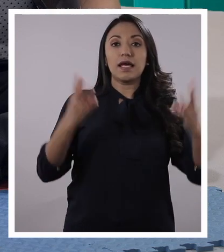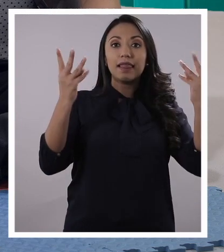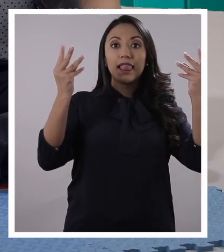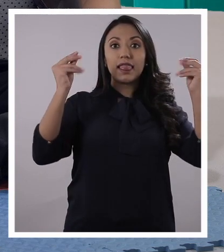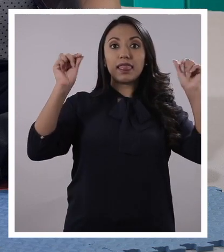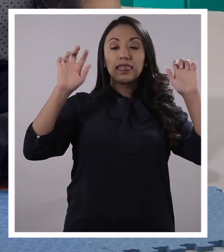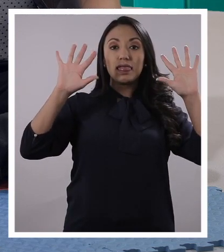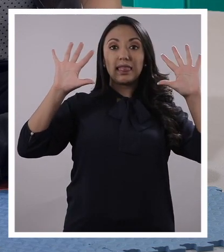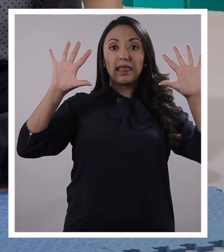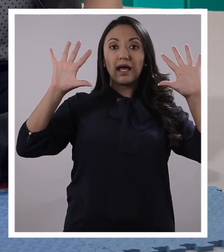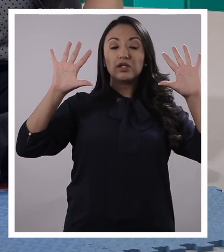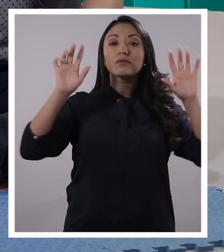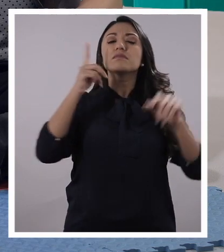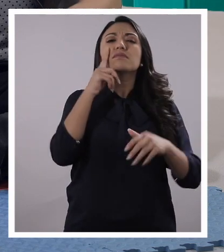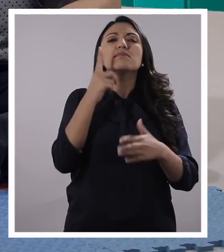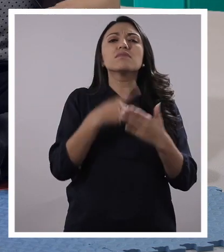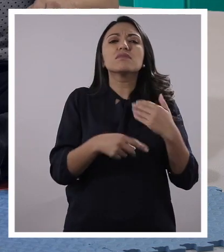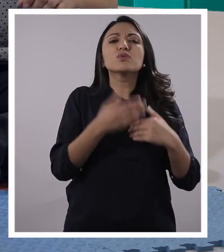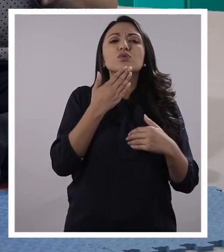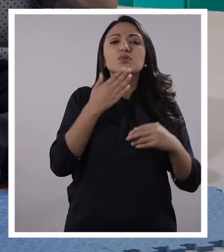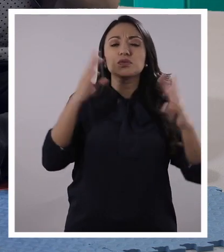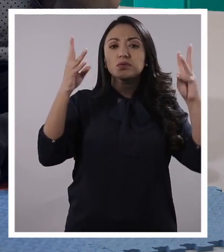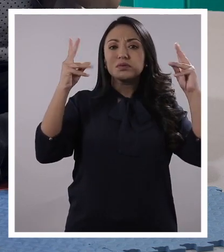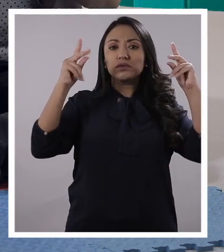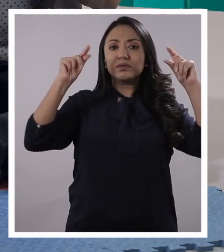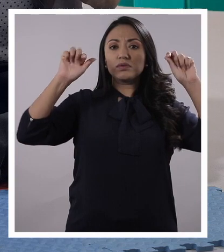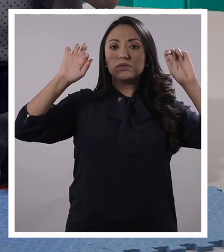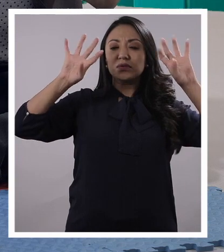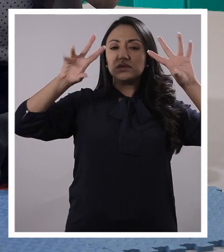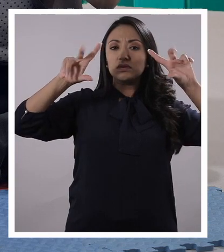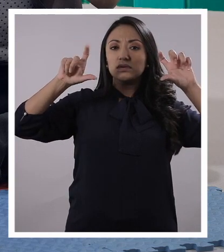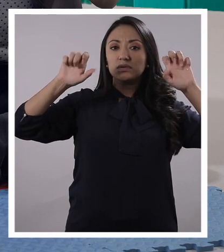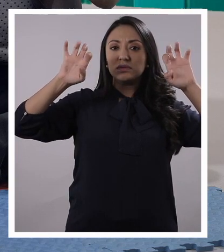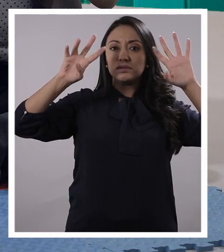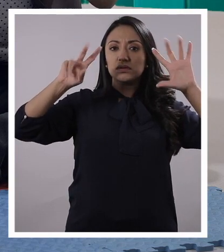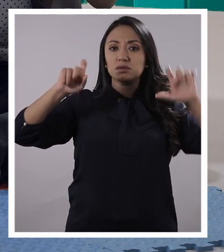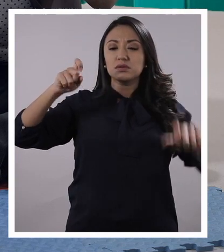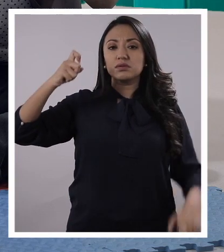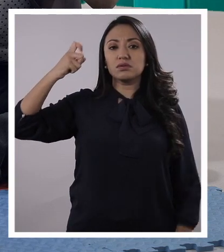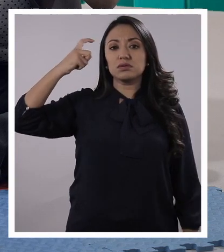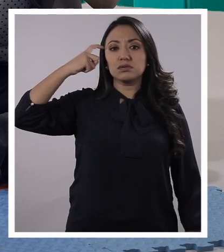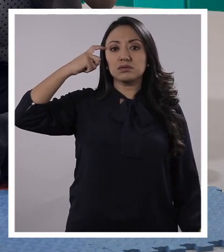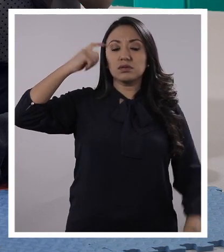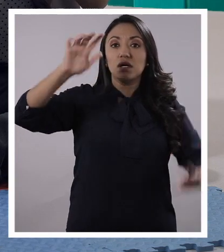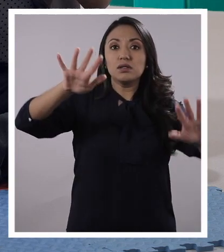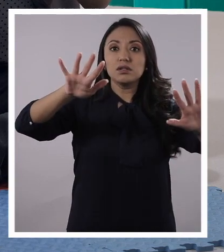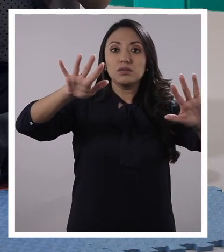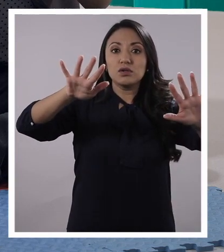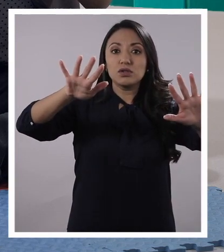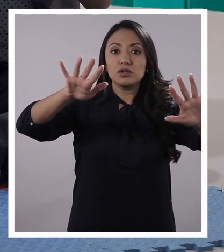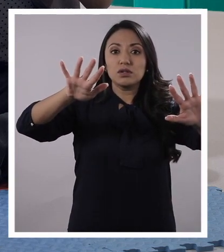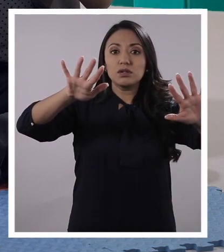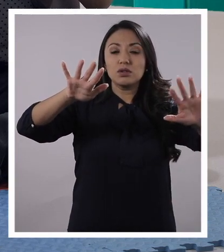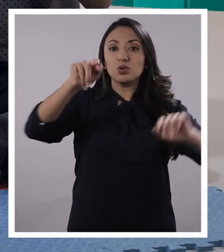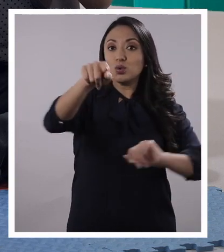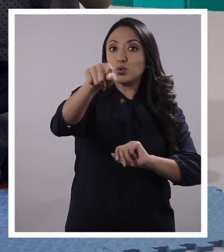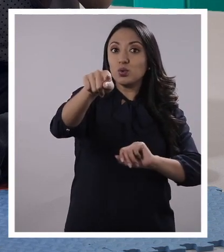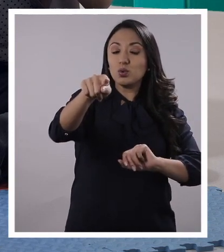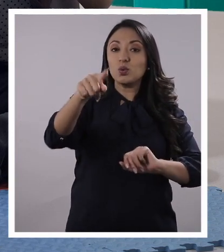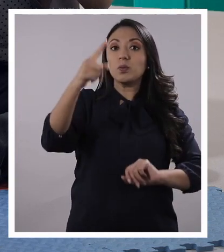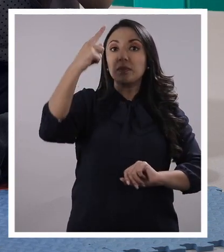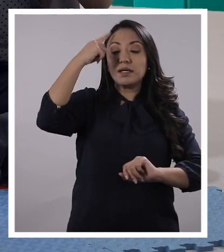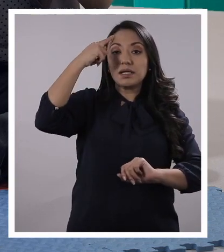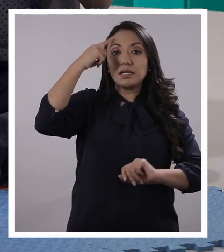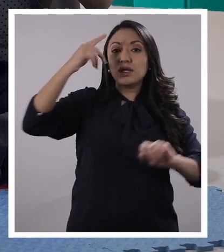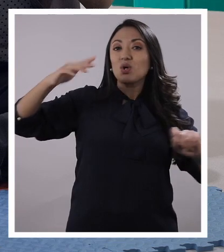tacto. Y para esto vamos a traer a una hormiguita. No se muevan, no se muevan. ustedes tienen que